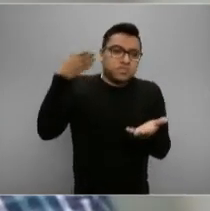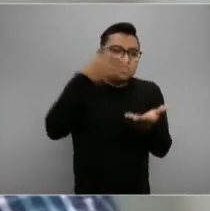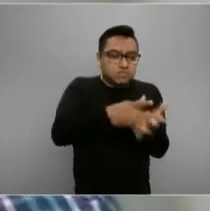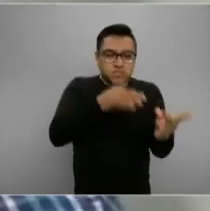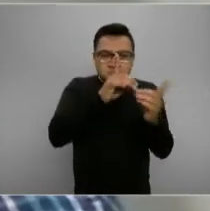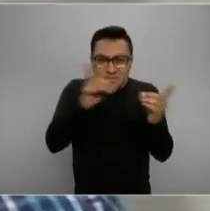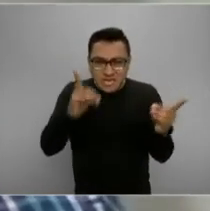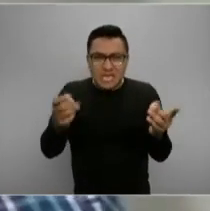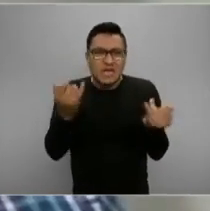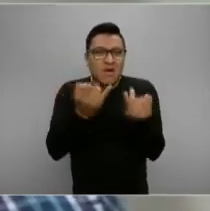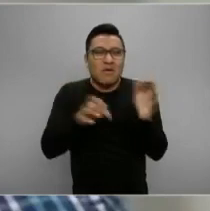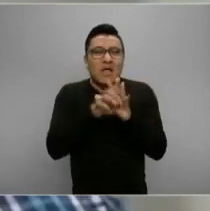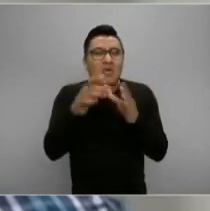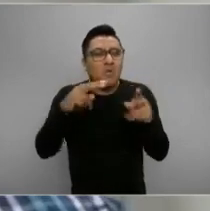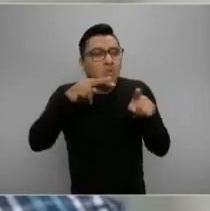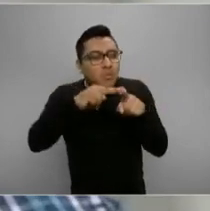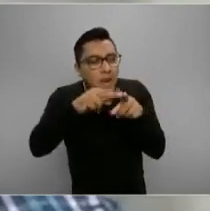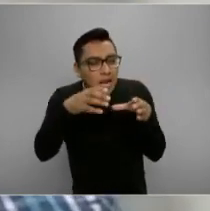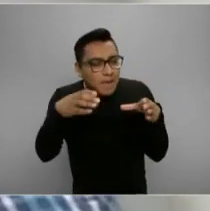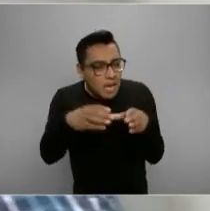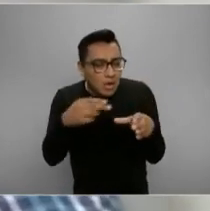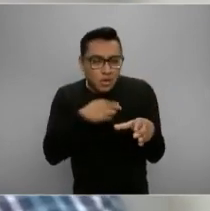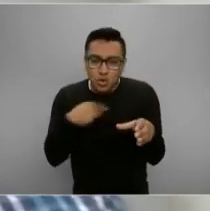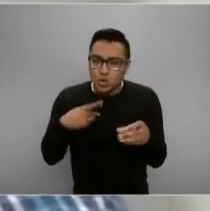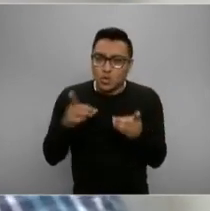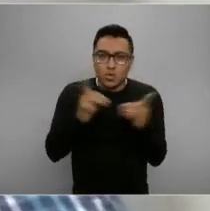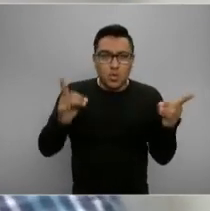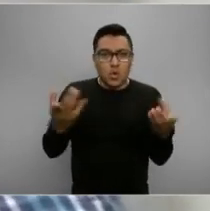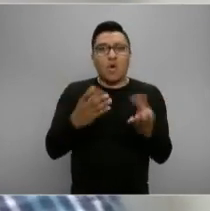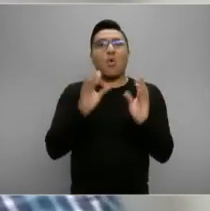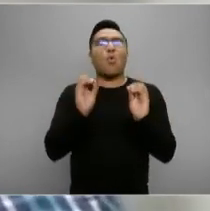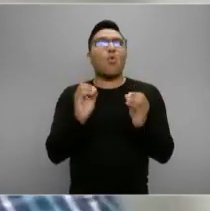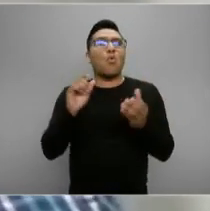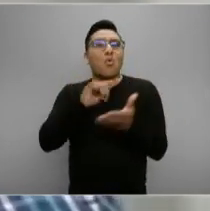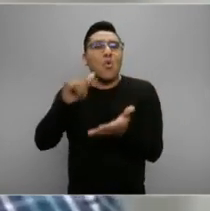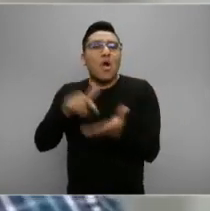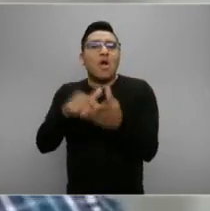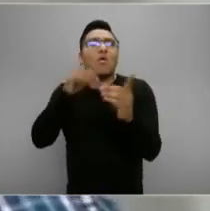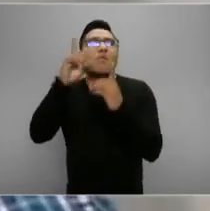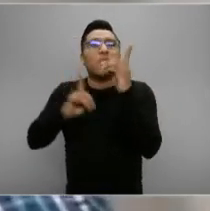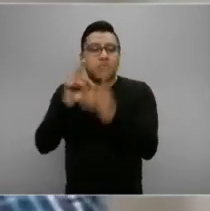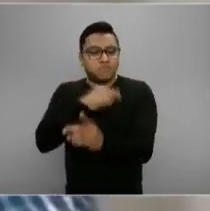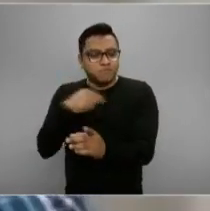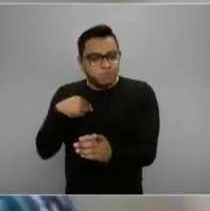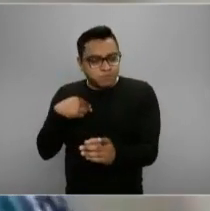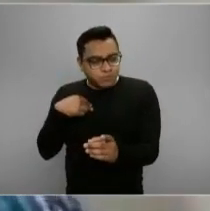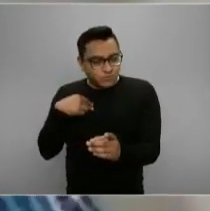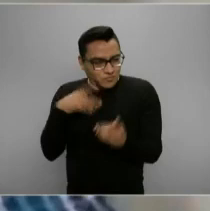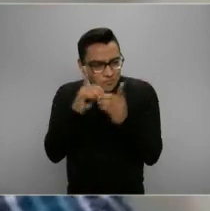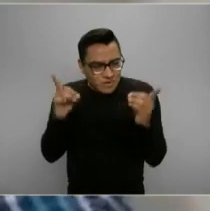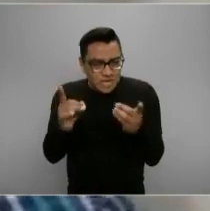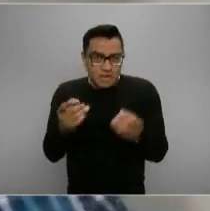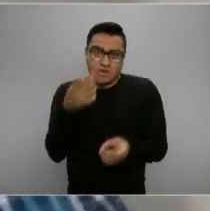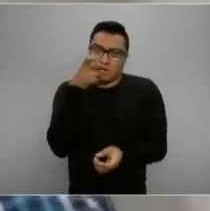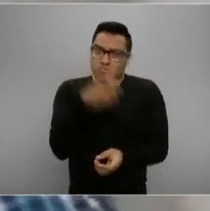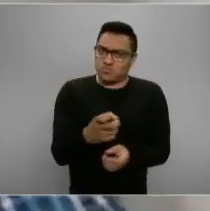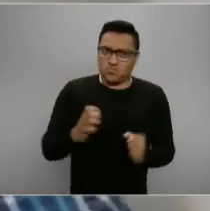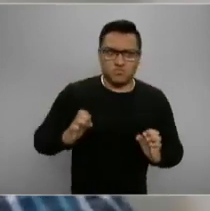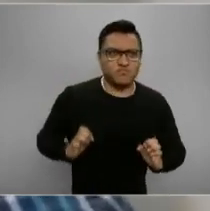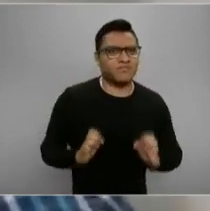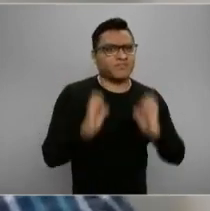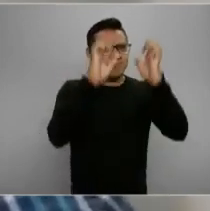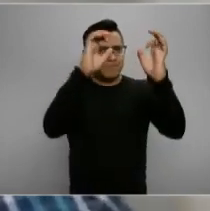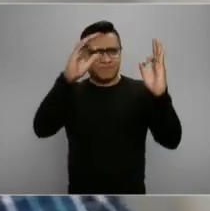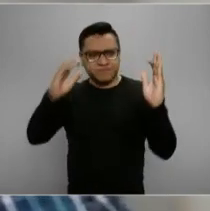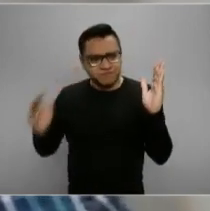estos pequeños parques, estos pequeños deportivos, con un diseño arquitectónico de primera, de primer mundo.